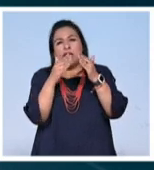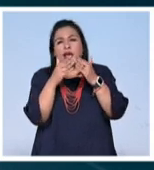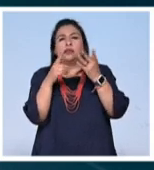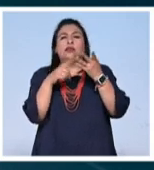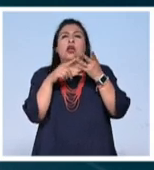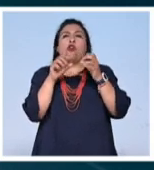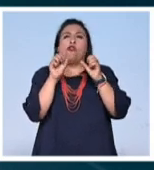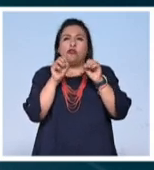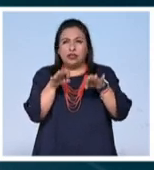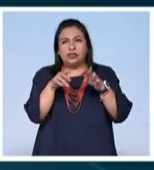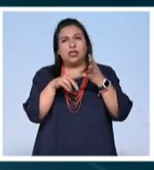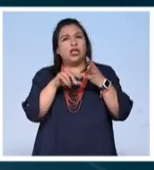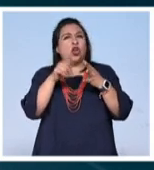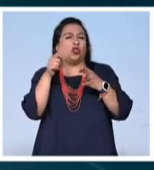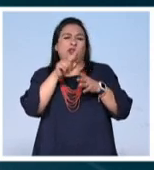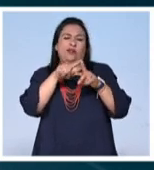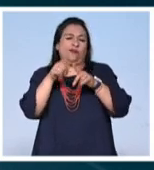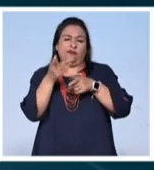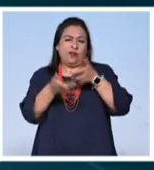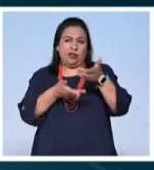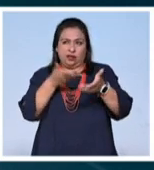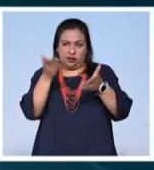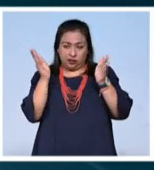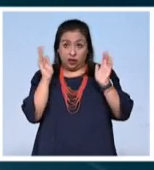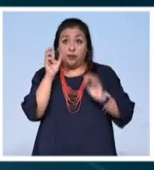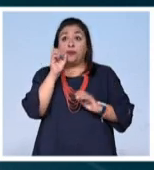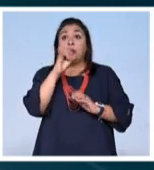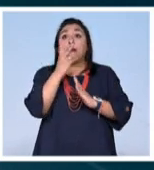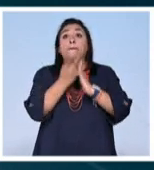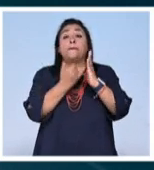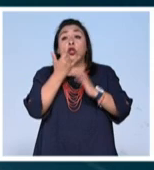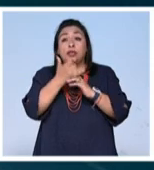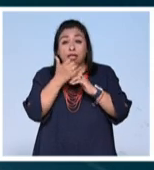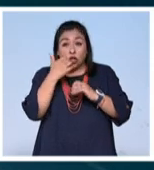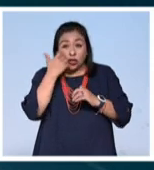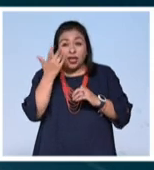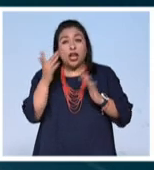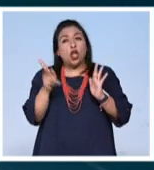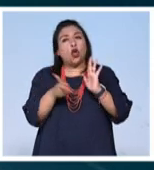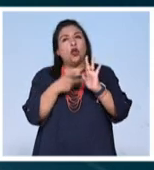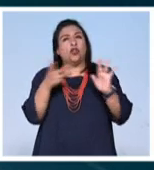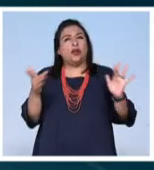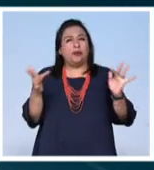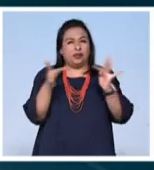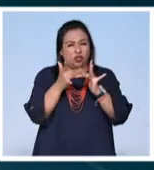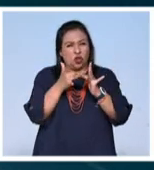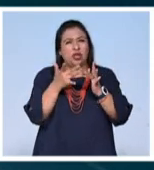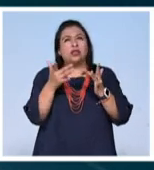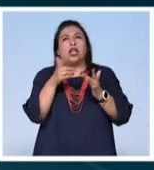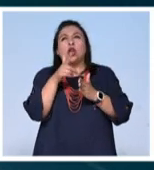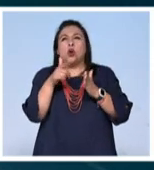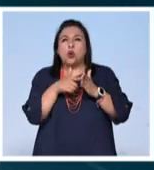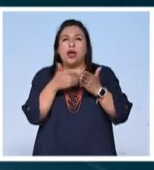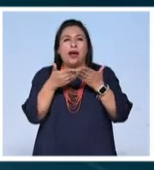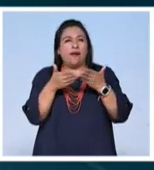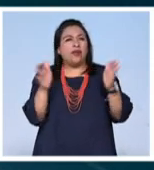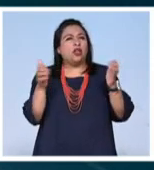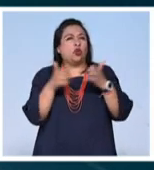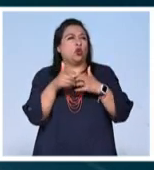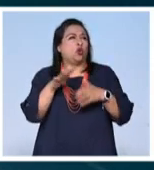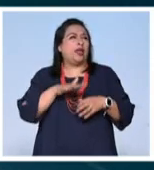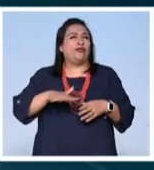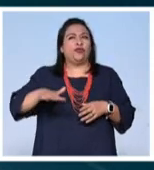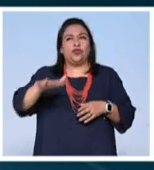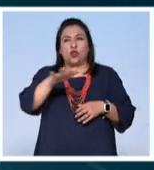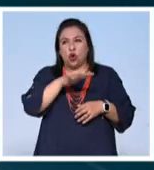oficinas y otros servicios. De esta manera el proyecto pretende reconectar y activar el lugar público con su